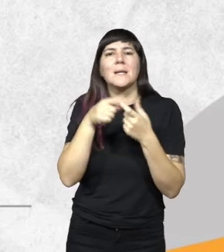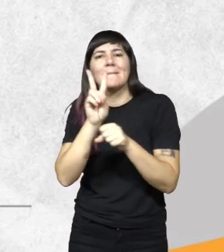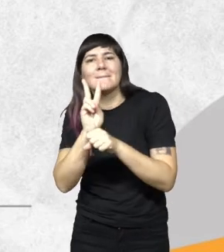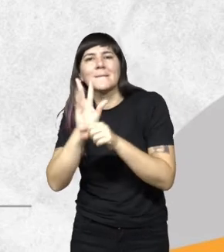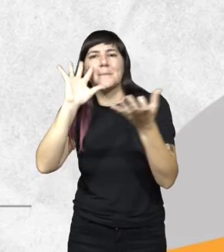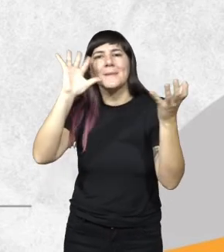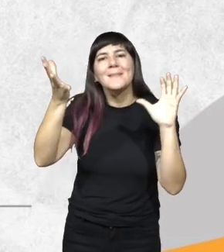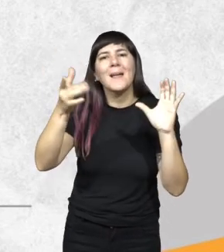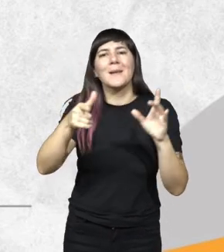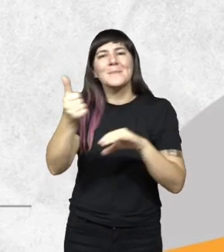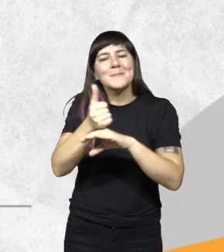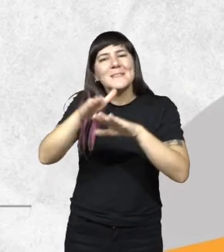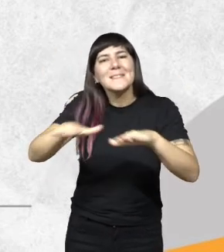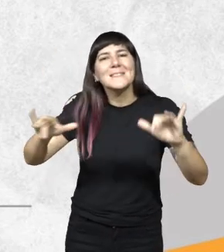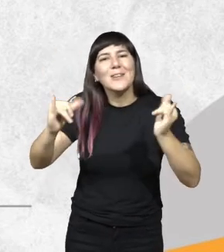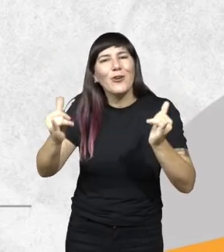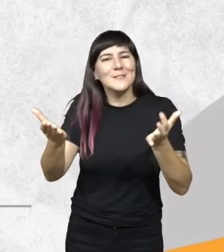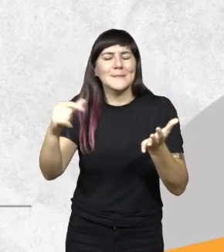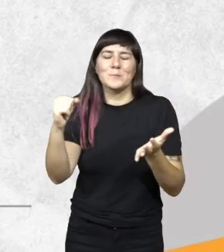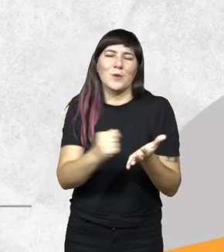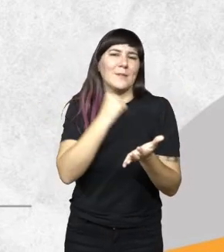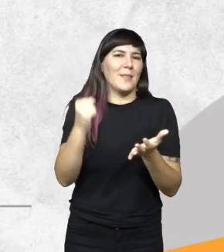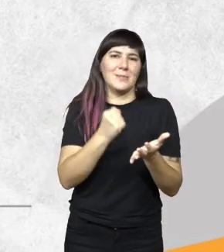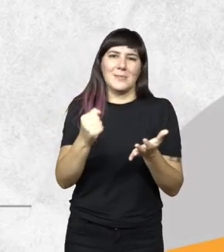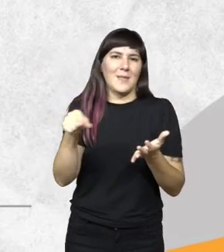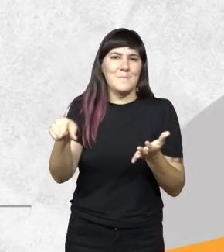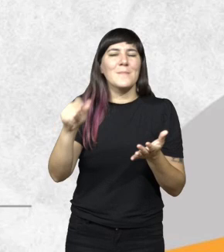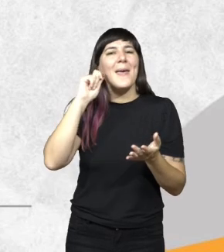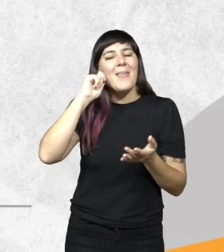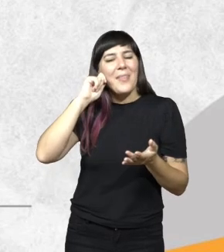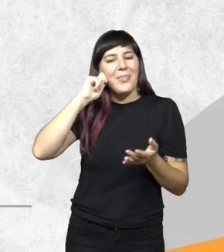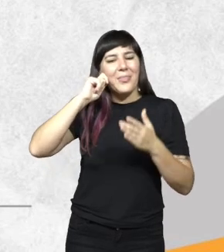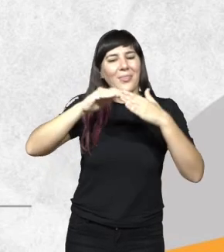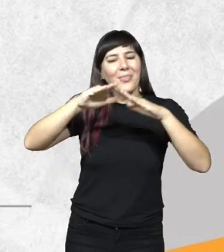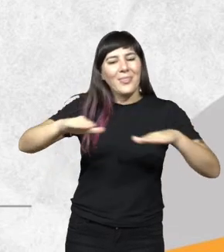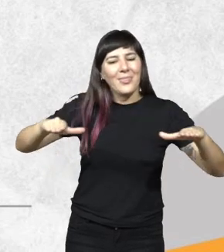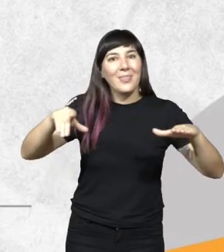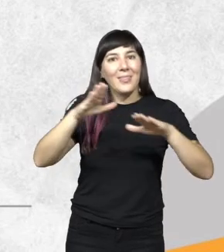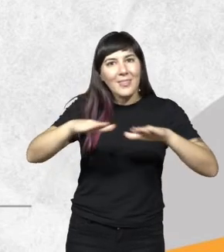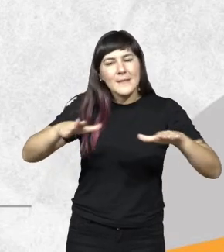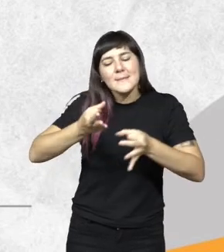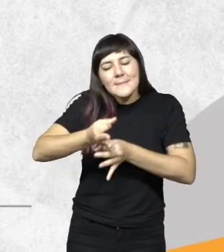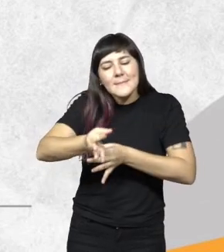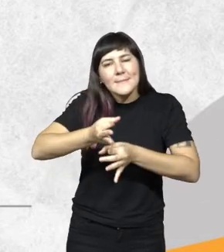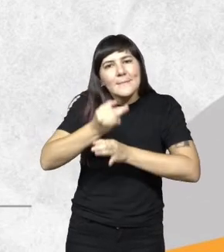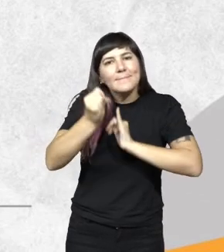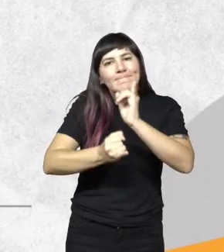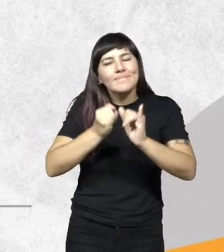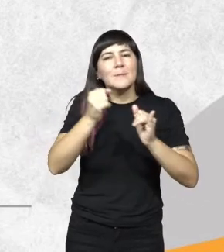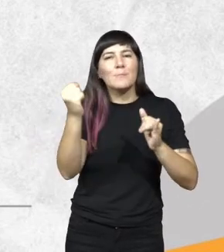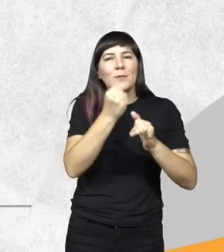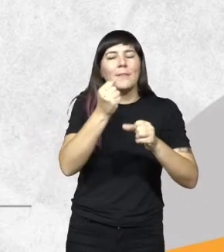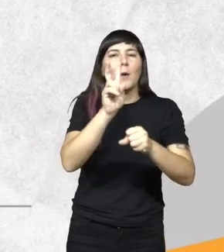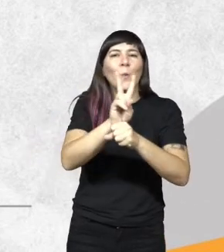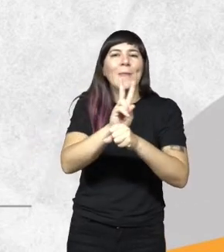participación de los chicos es muy importante ya de esta edad comenzamos a darle empezar a decirle cuán importante